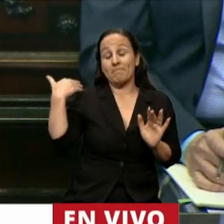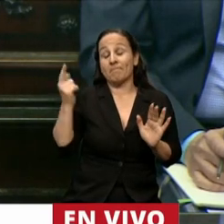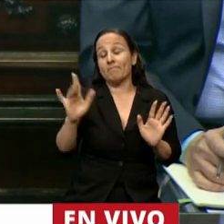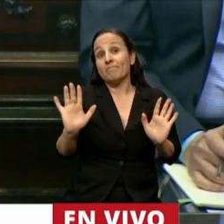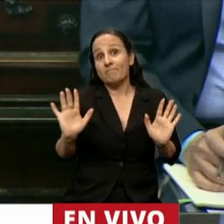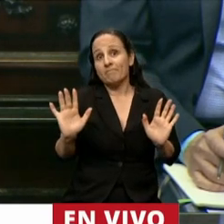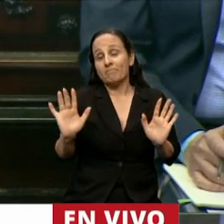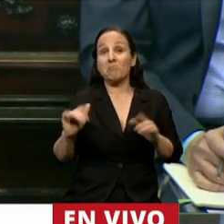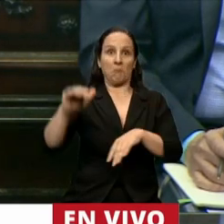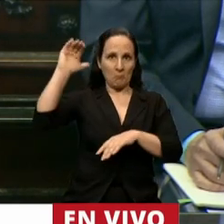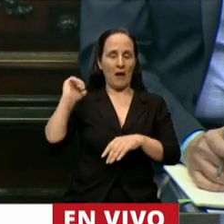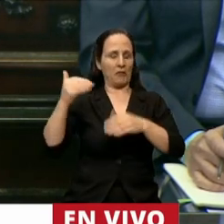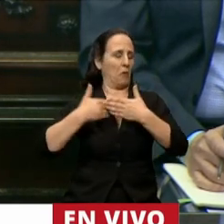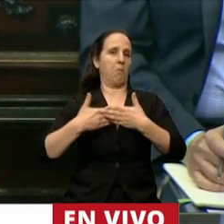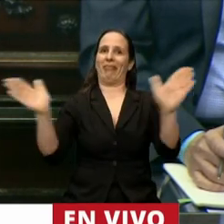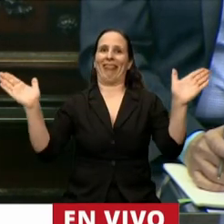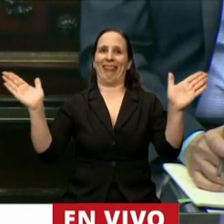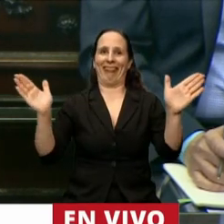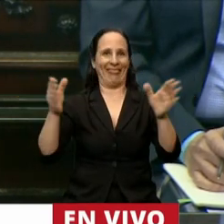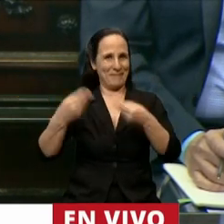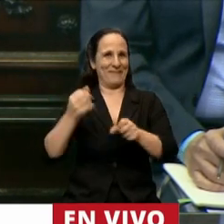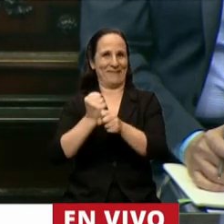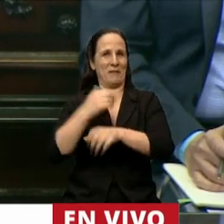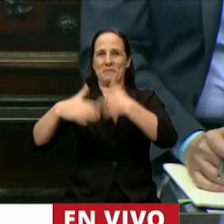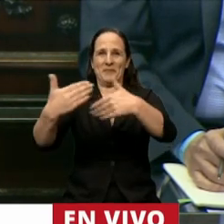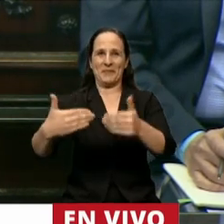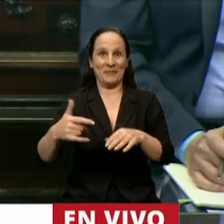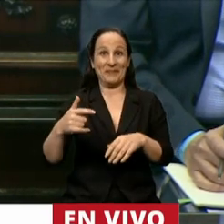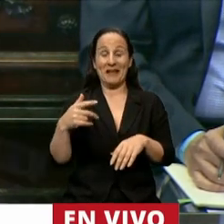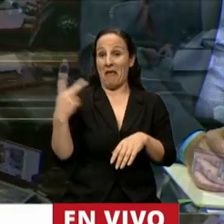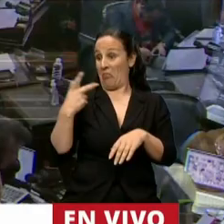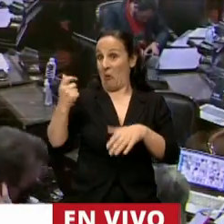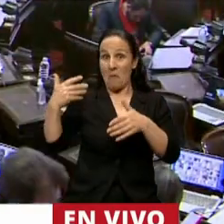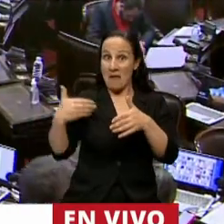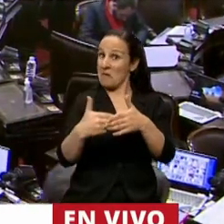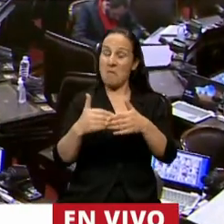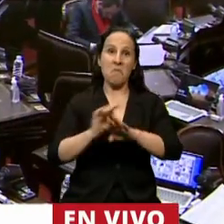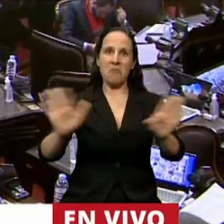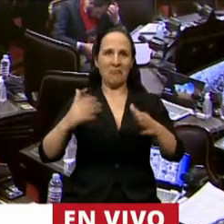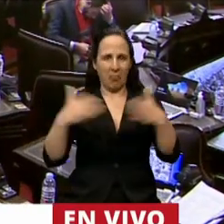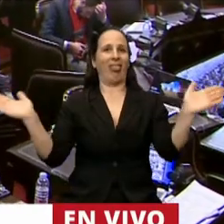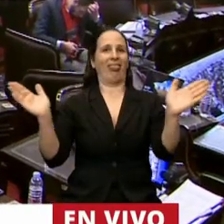Este martes lo pusimos en funcionamiento en poco tiempo. En 60 días pusimos en funcionamiento